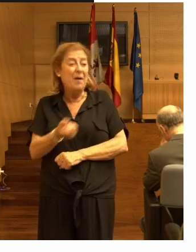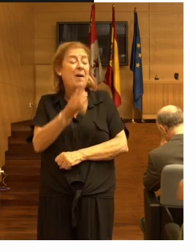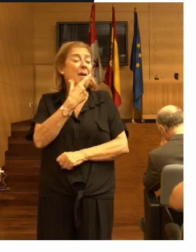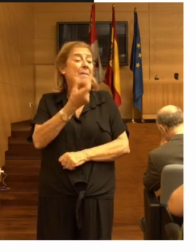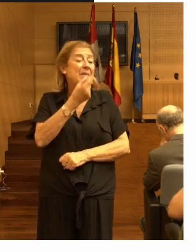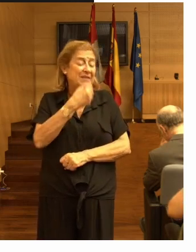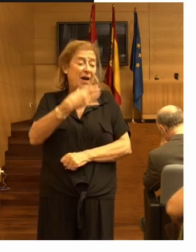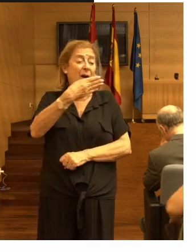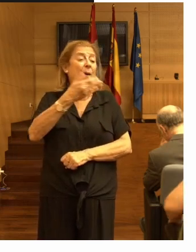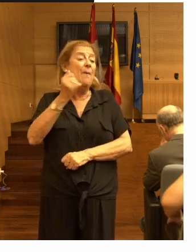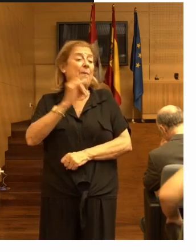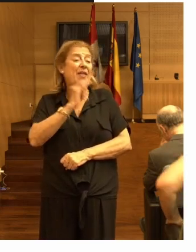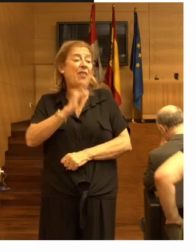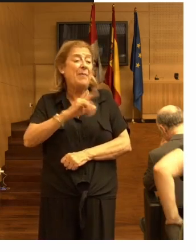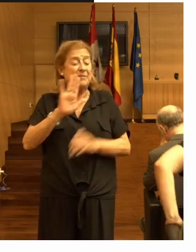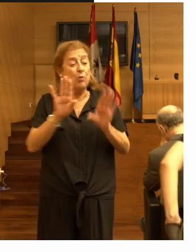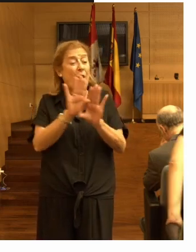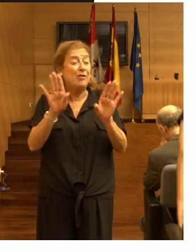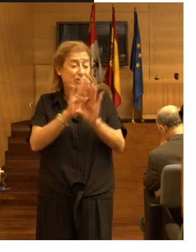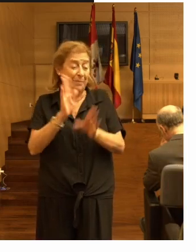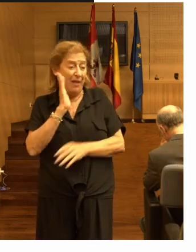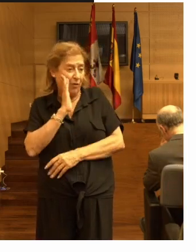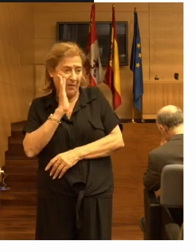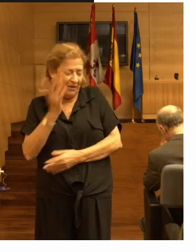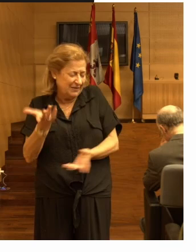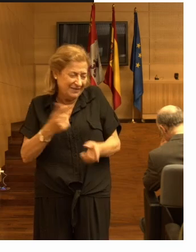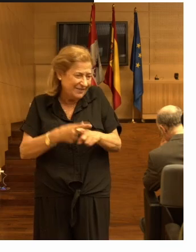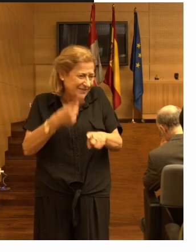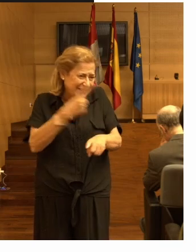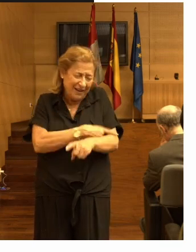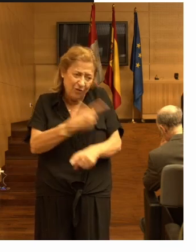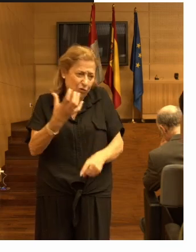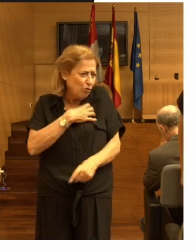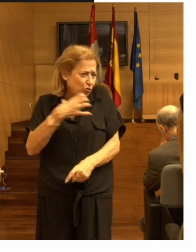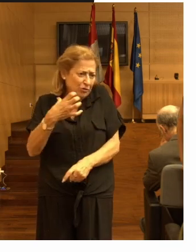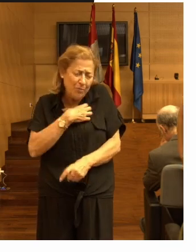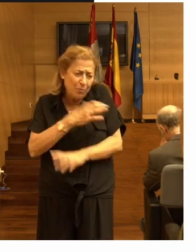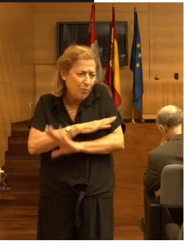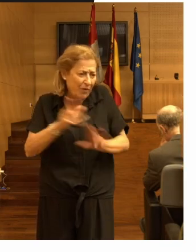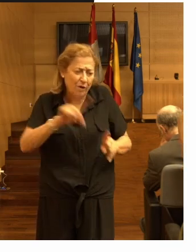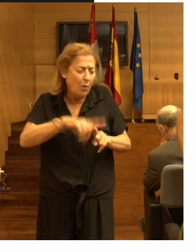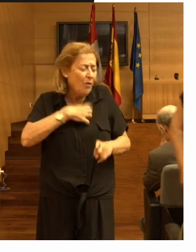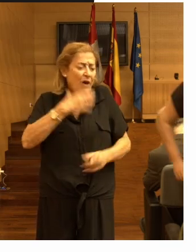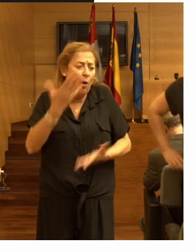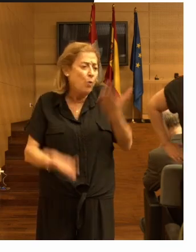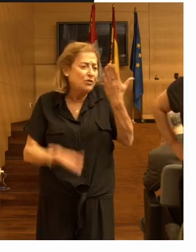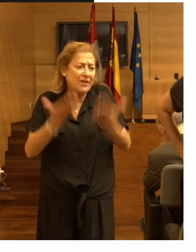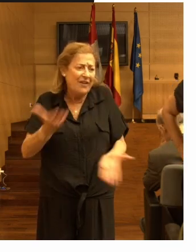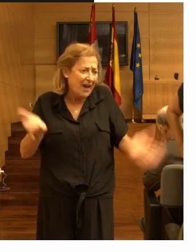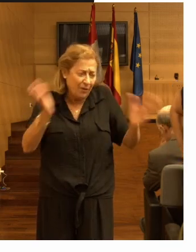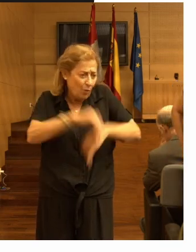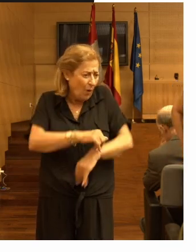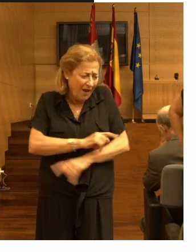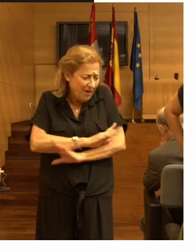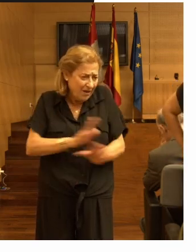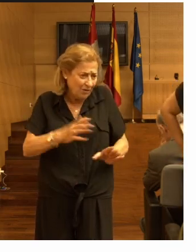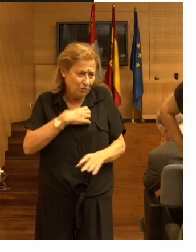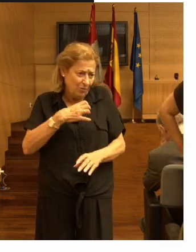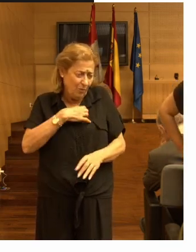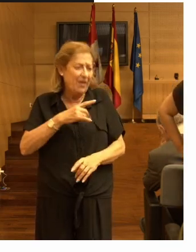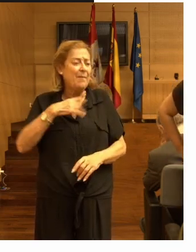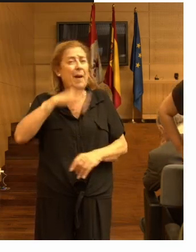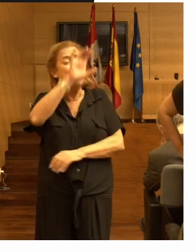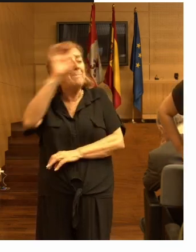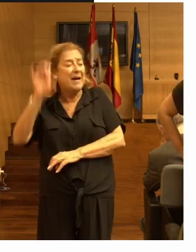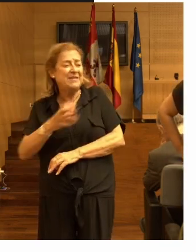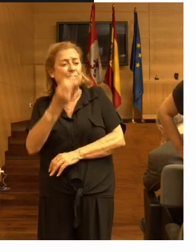benzodiazepinas por la noche es obsceno no está nada justificado de ninguna manera incluso en países